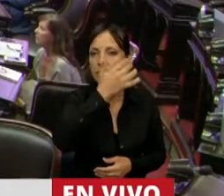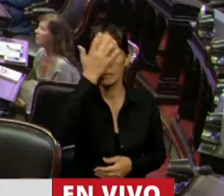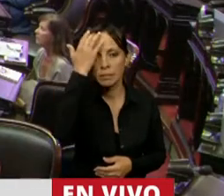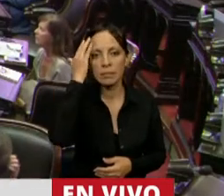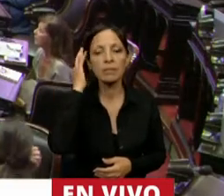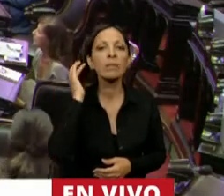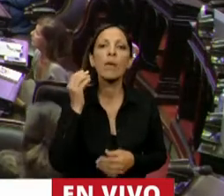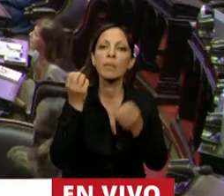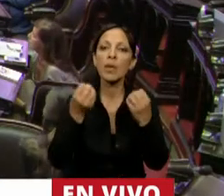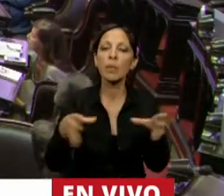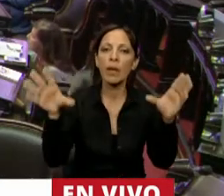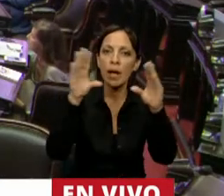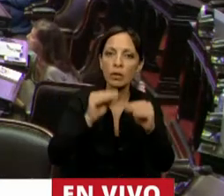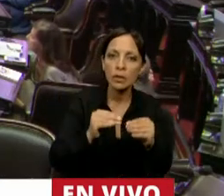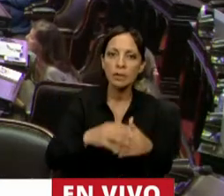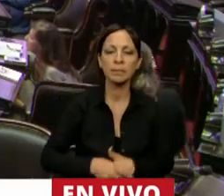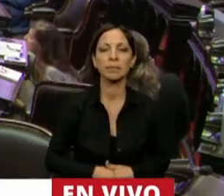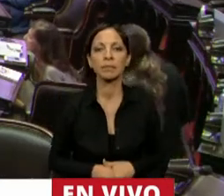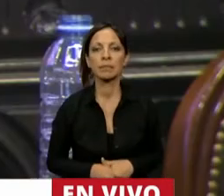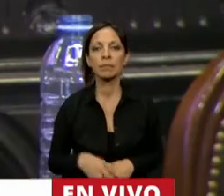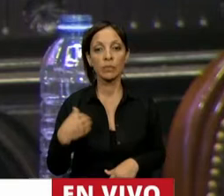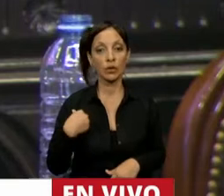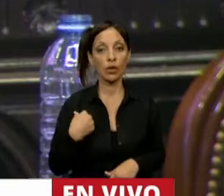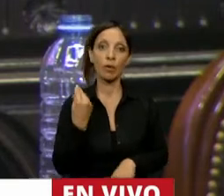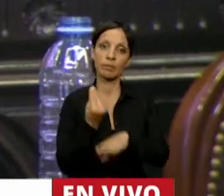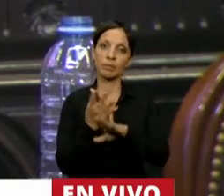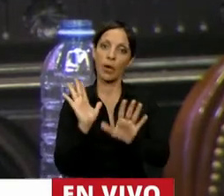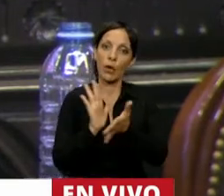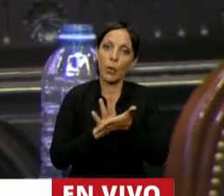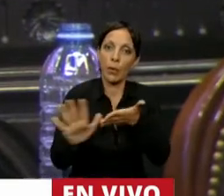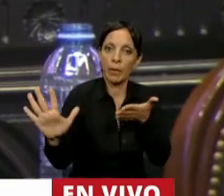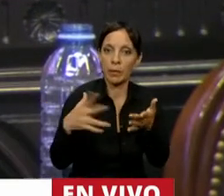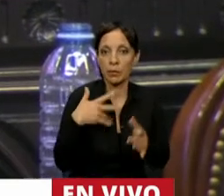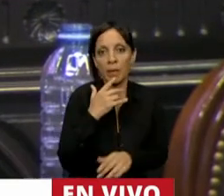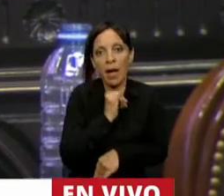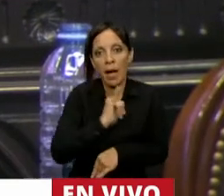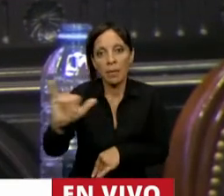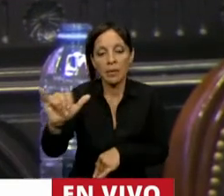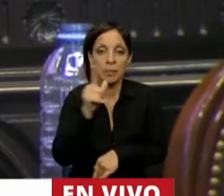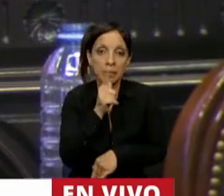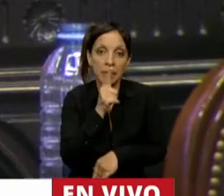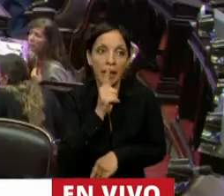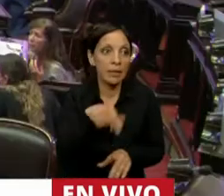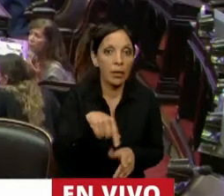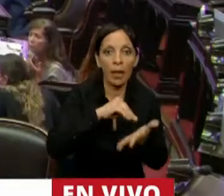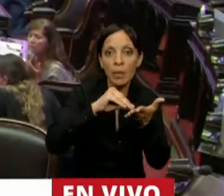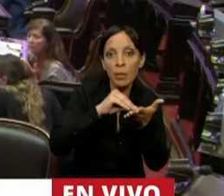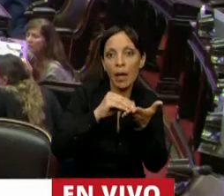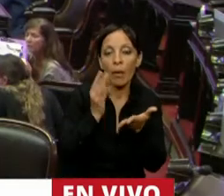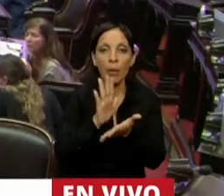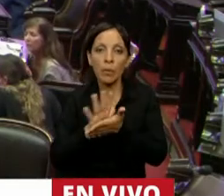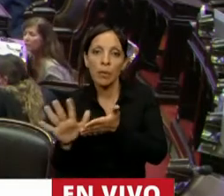Buenas noches, señor Presidente. Soy uno de los nuevos, aviso porque parece que los diputados nuevos del recambio